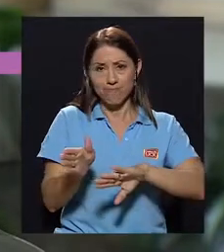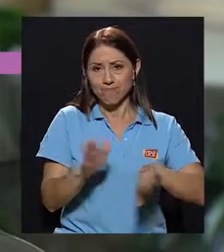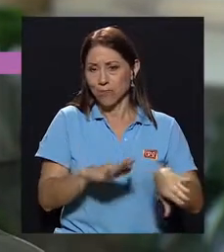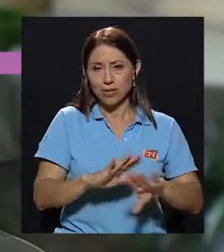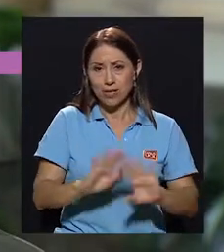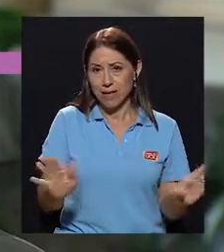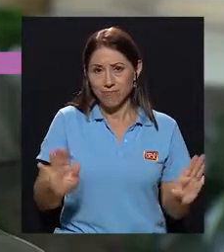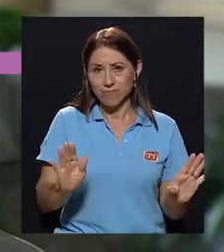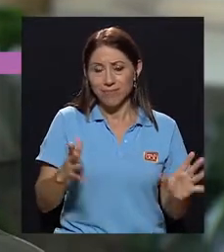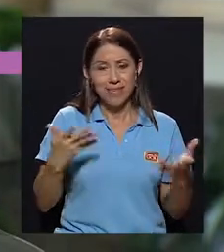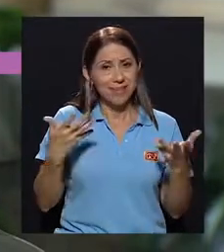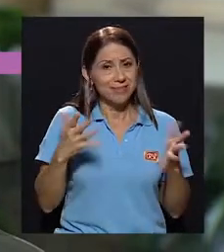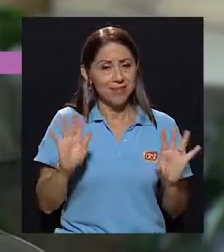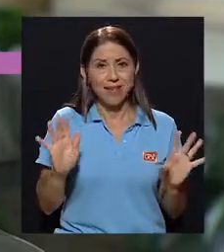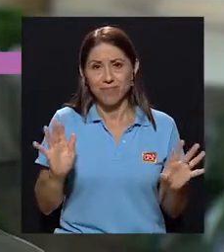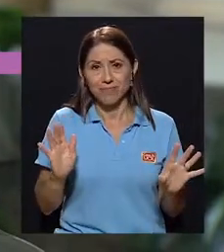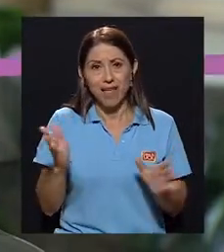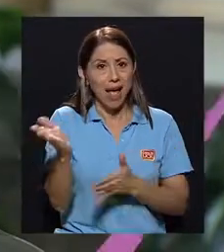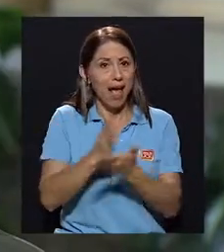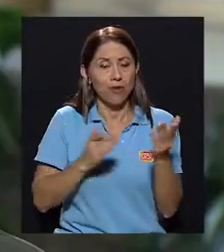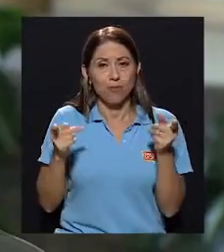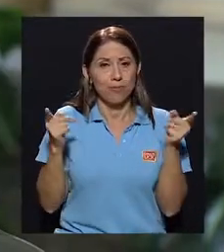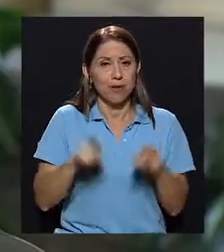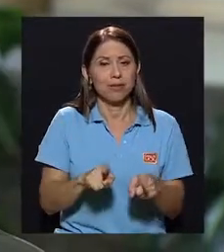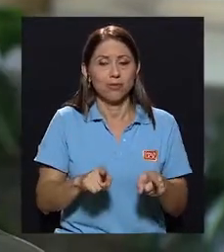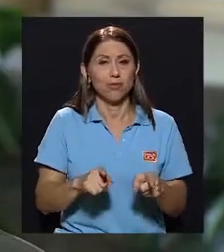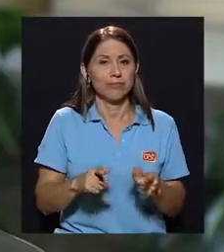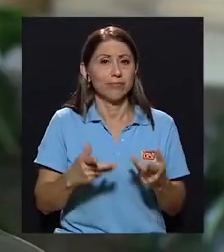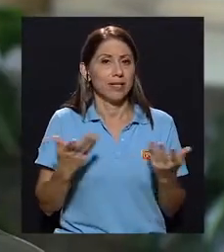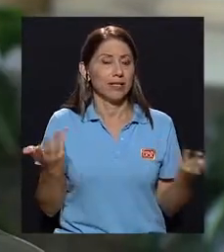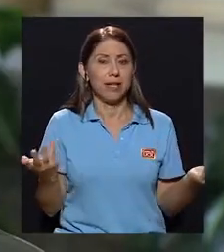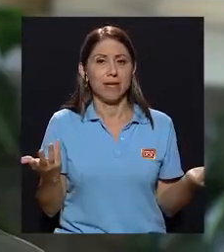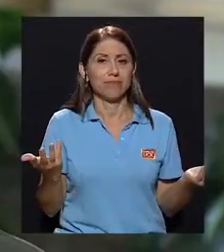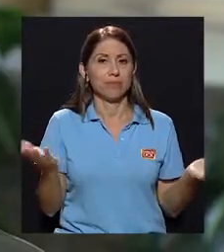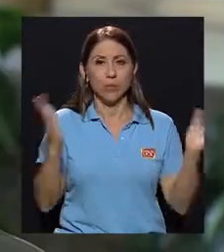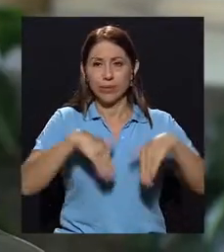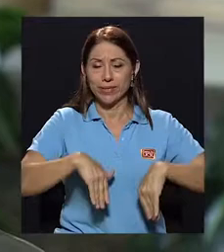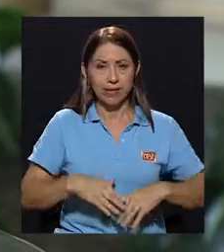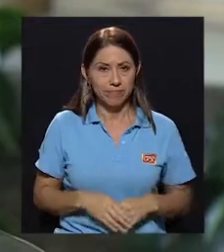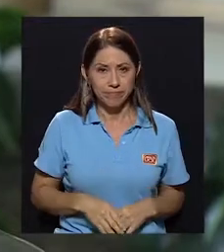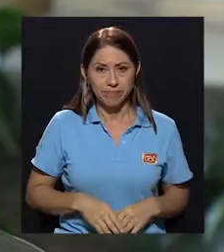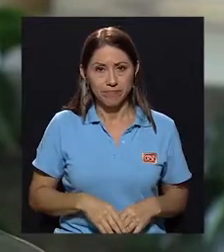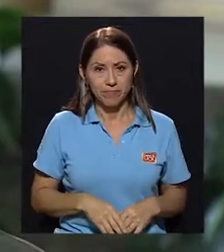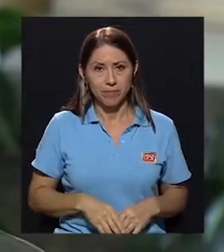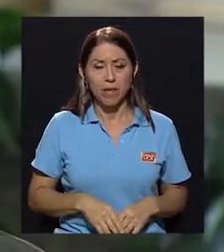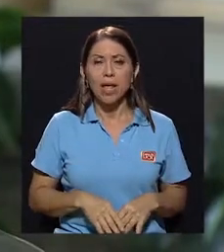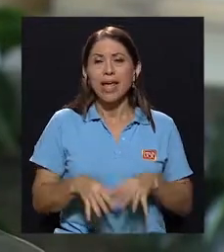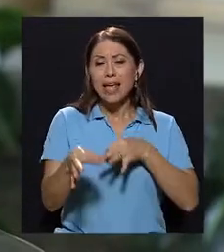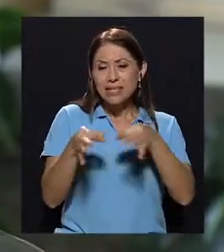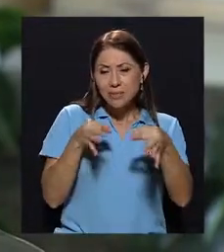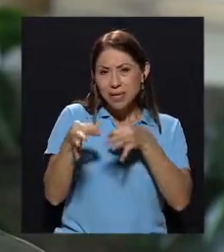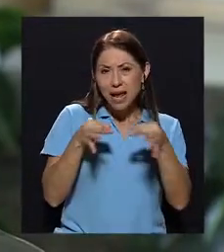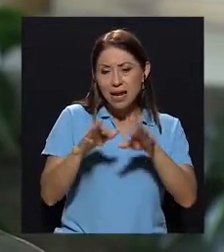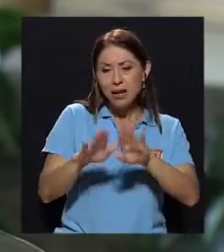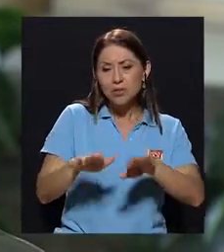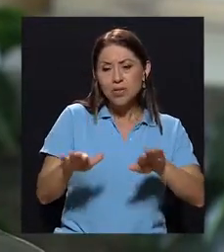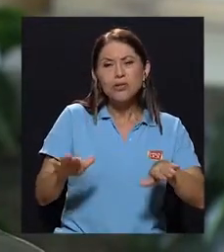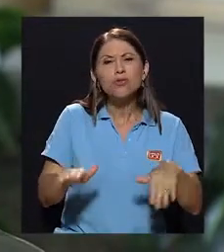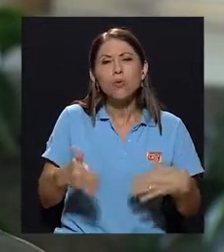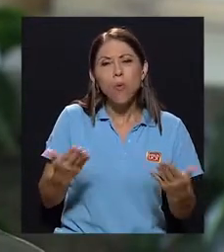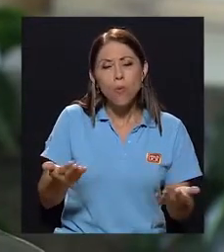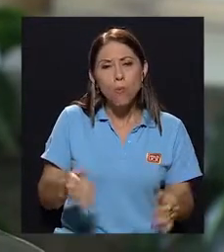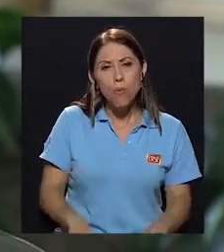ese objeto ya no está, que radicalmente algo ha pasado y, pues, entonces no está. ¿Cómo explicarlo con niños,